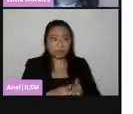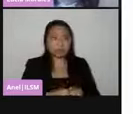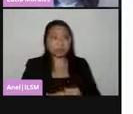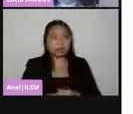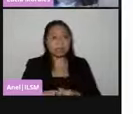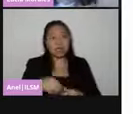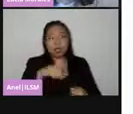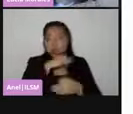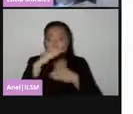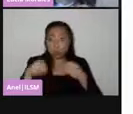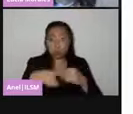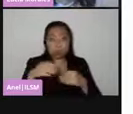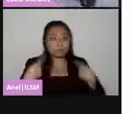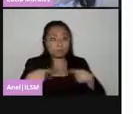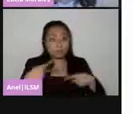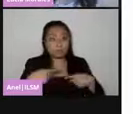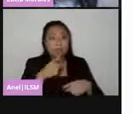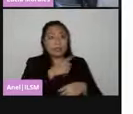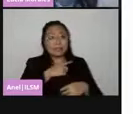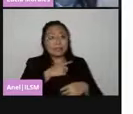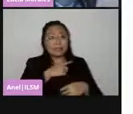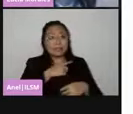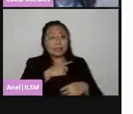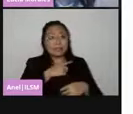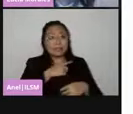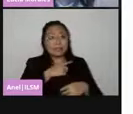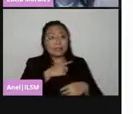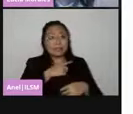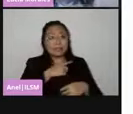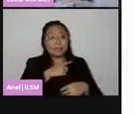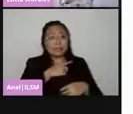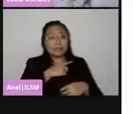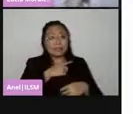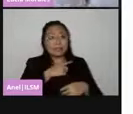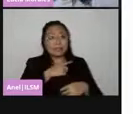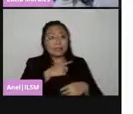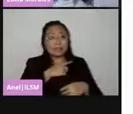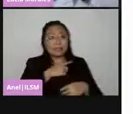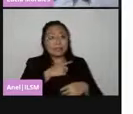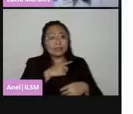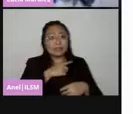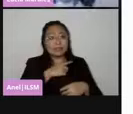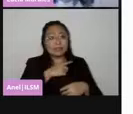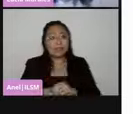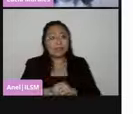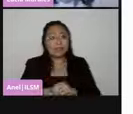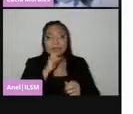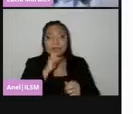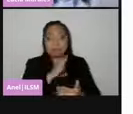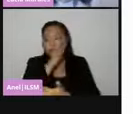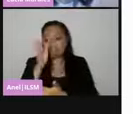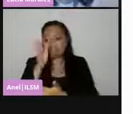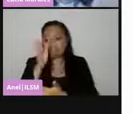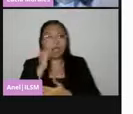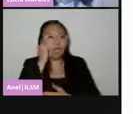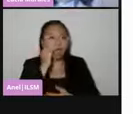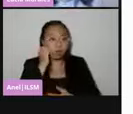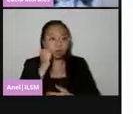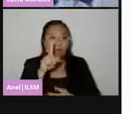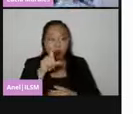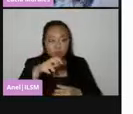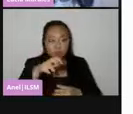todos los funcionarios de casilla deben aplicarse regularmente gel antibacterial y de ser posible lavarse las manos con agua y jabón.